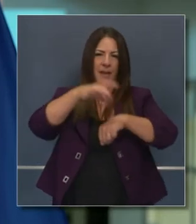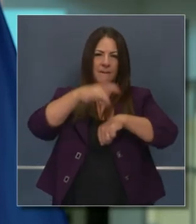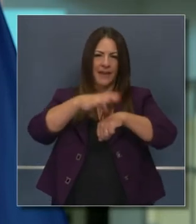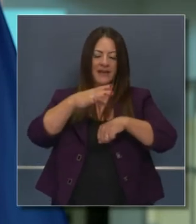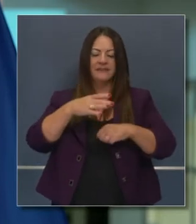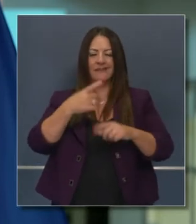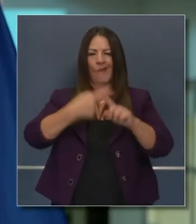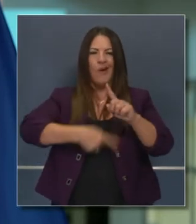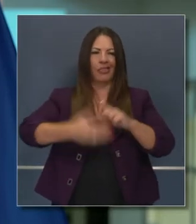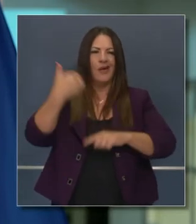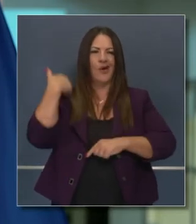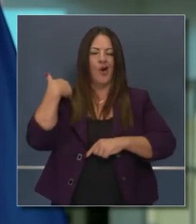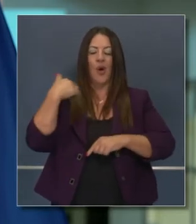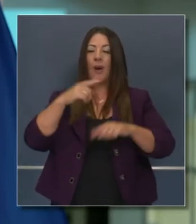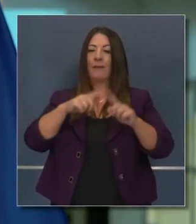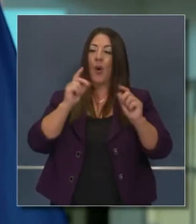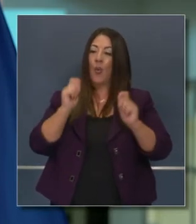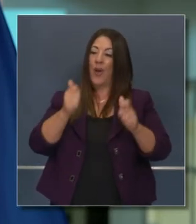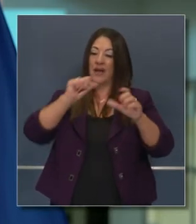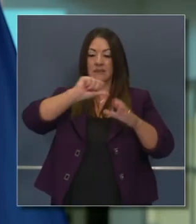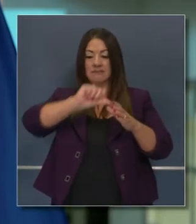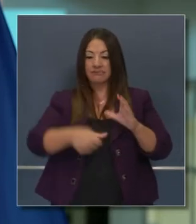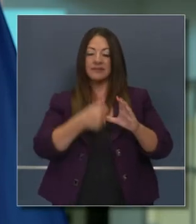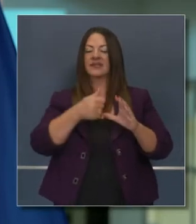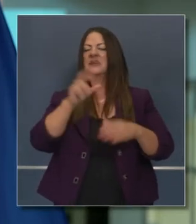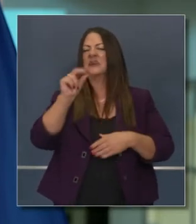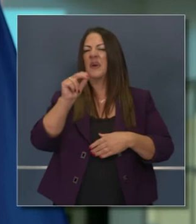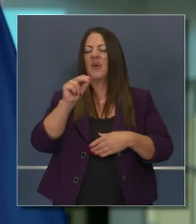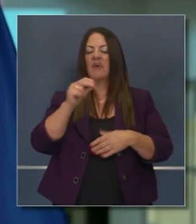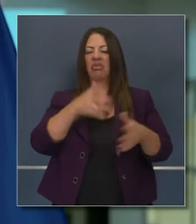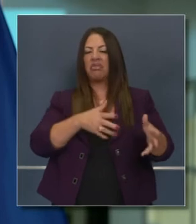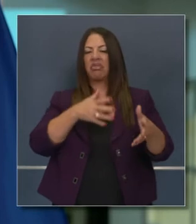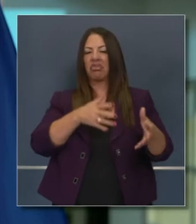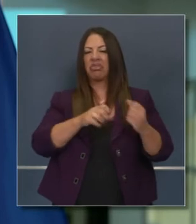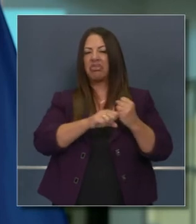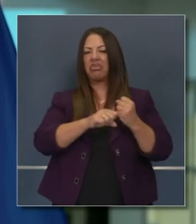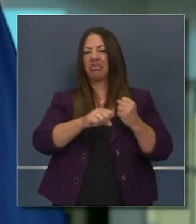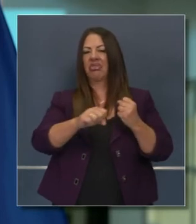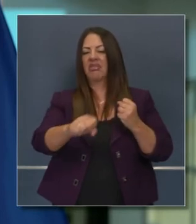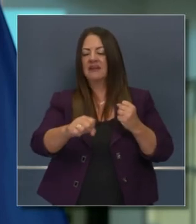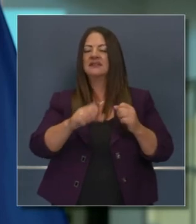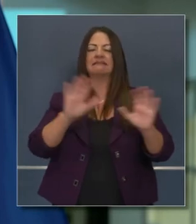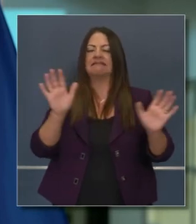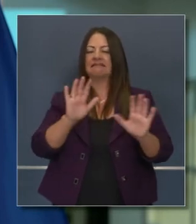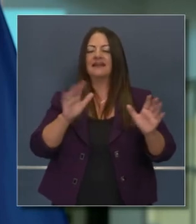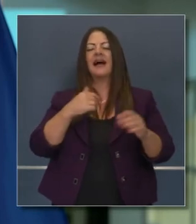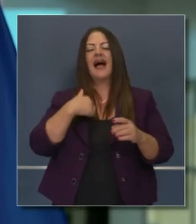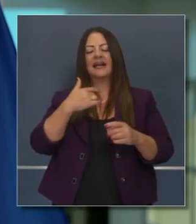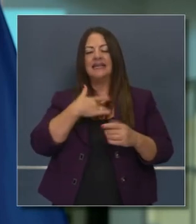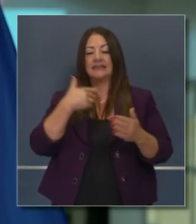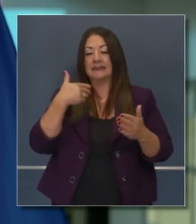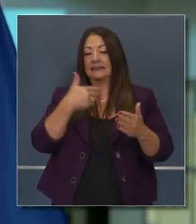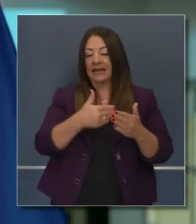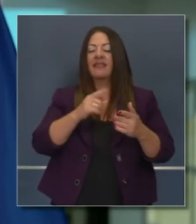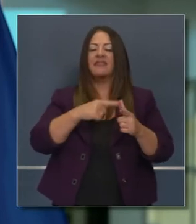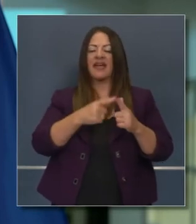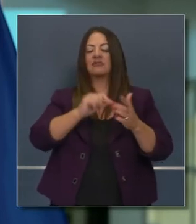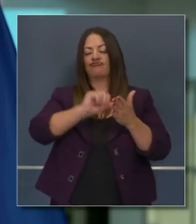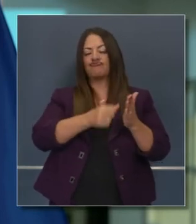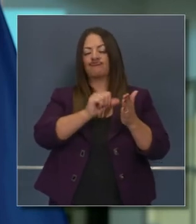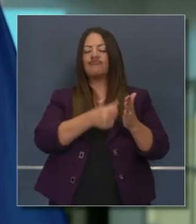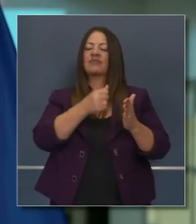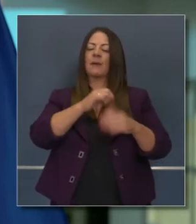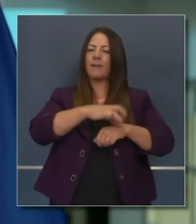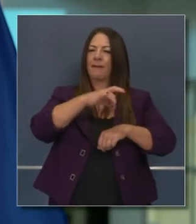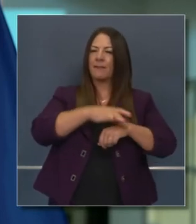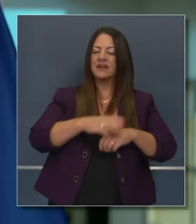y les quiero sugerir que si hacen eso no deben cortarlas. Pero, en fin, lo que quiero sugerir y decirles